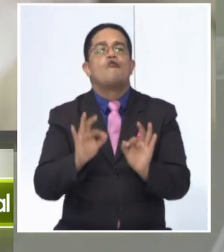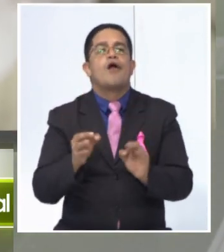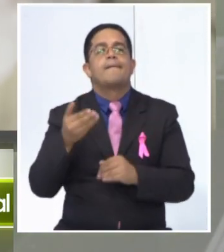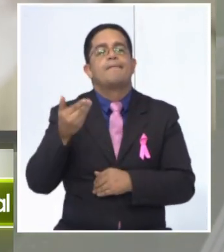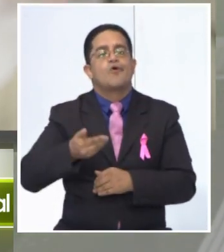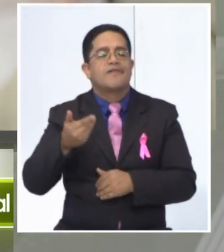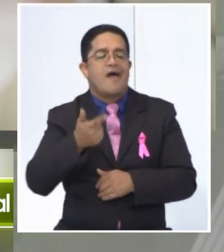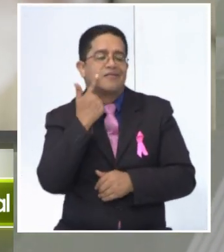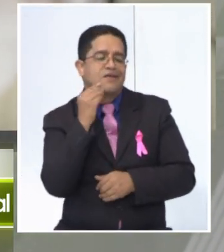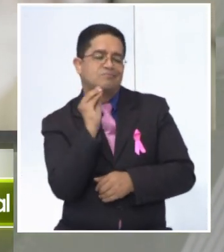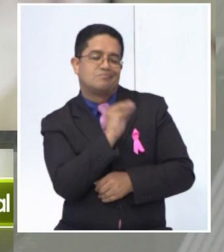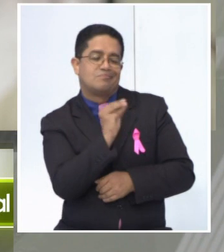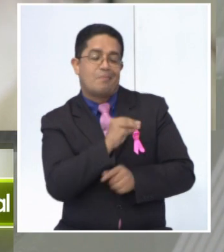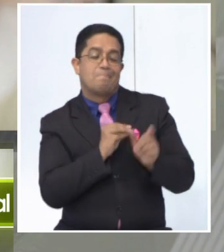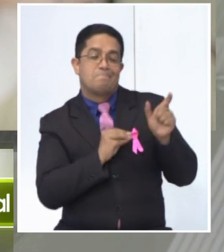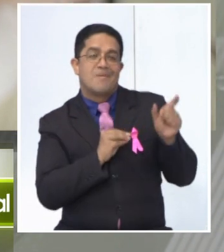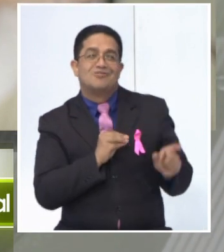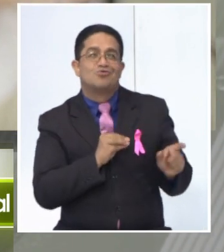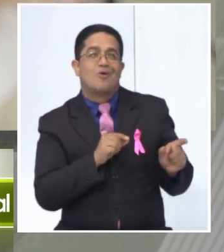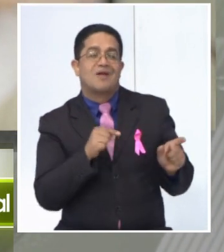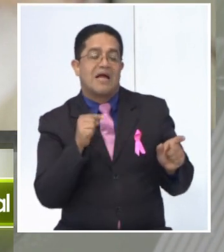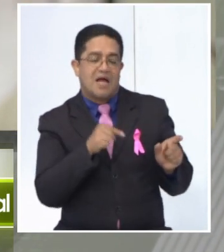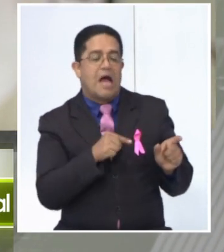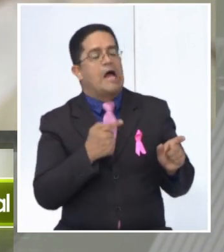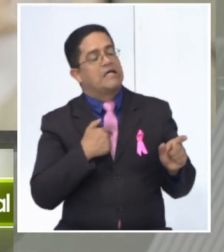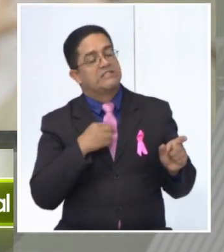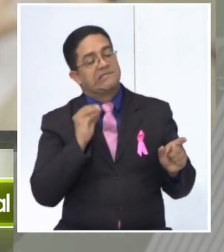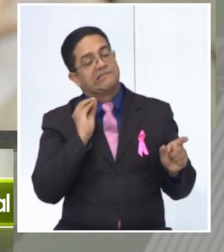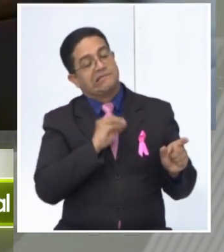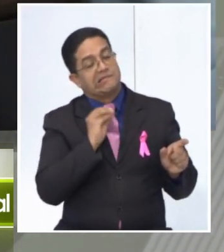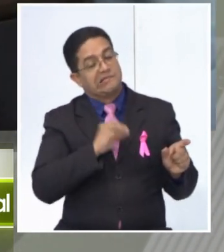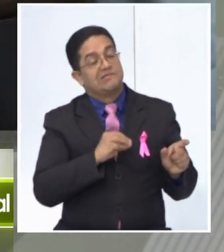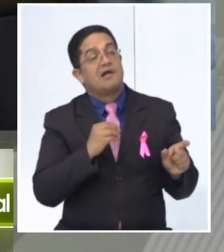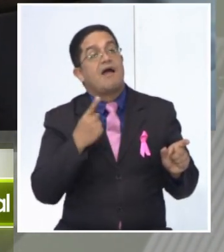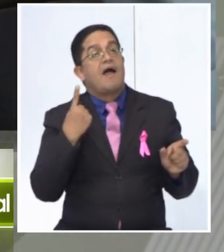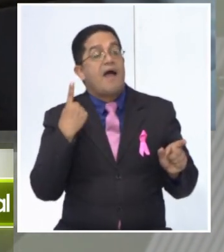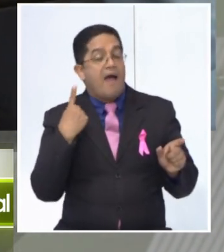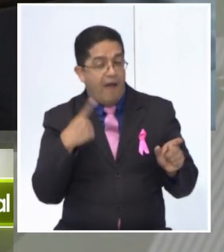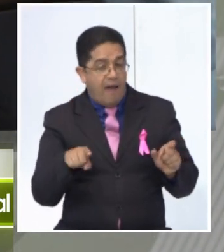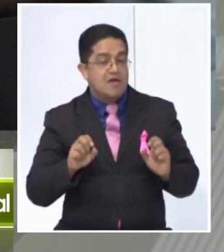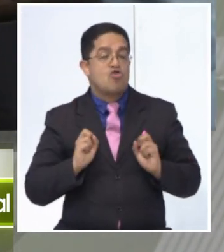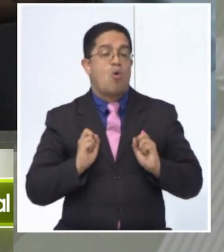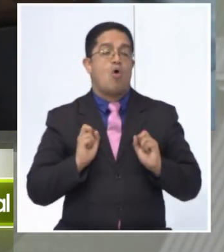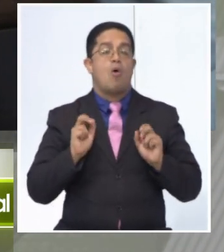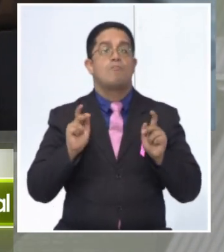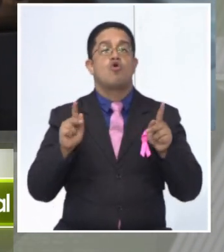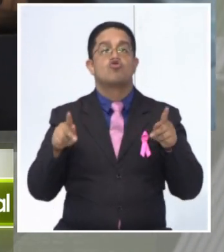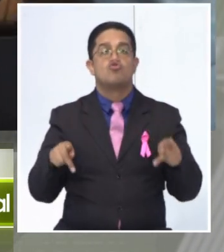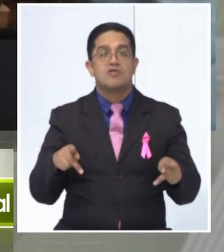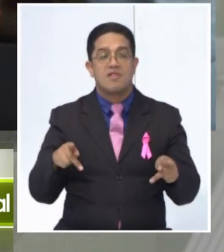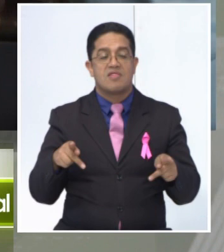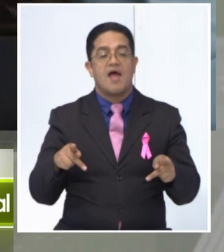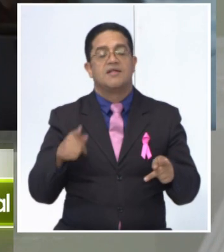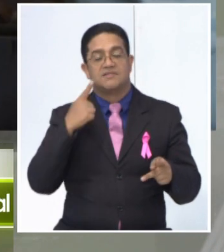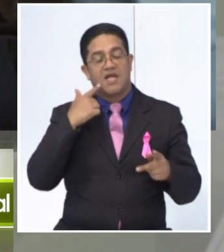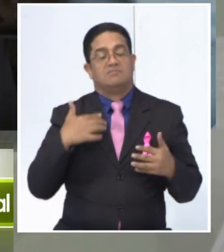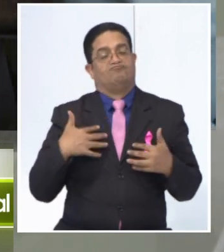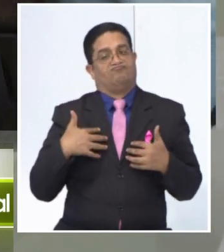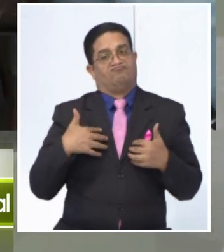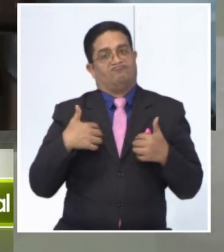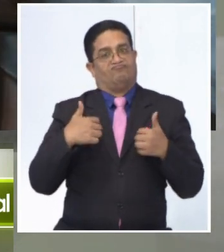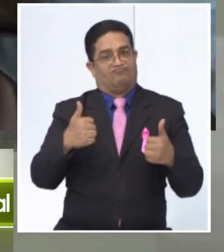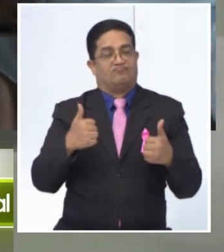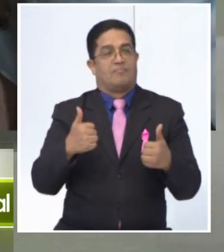comunicárselos al paciente es justamente hacerle saber que hay muchas oportunidades de que él logre recuperar su salud.